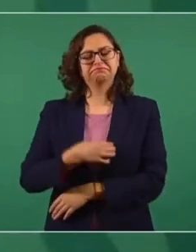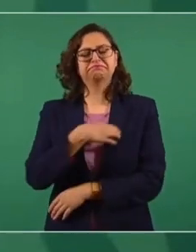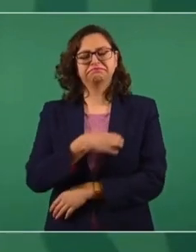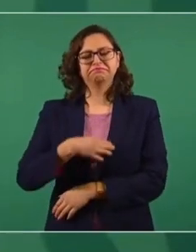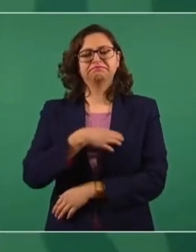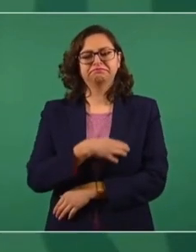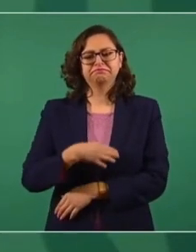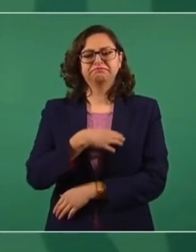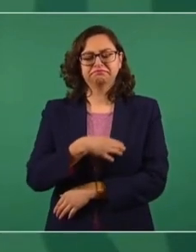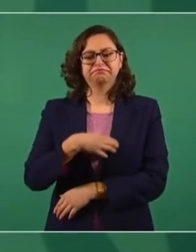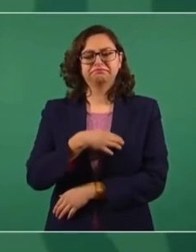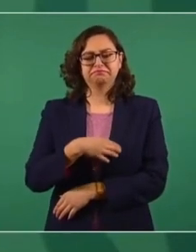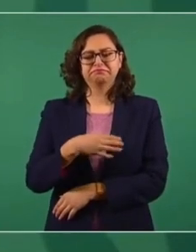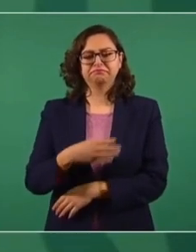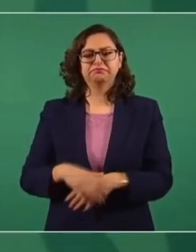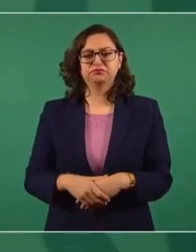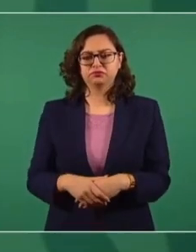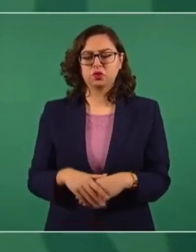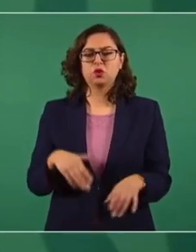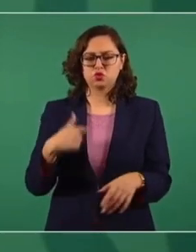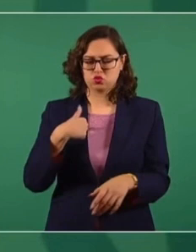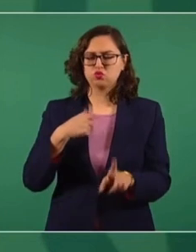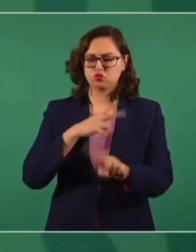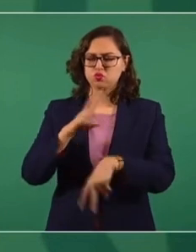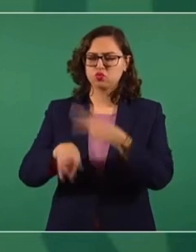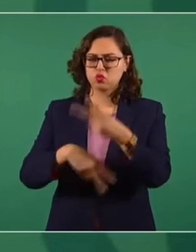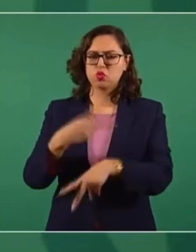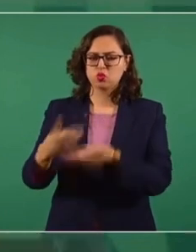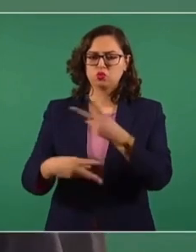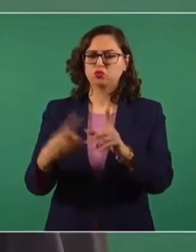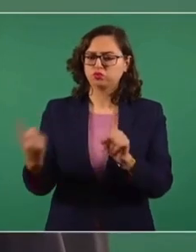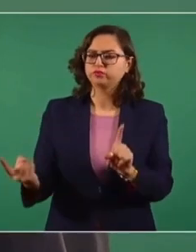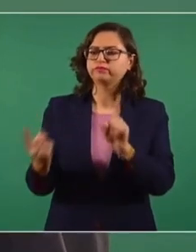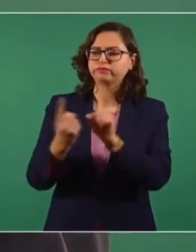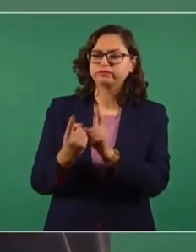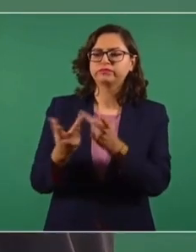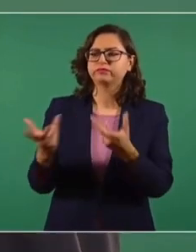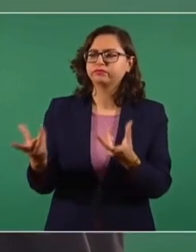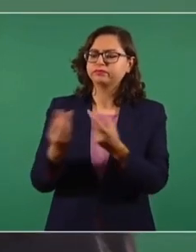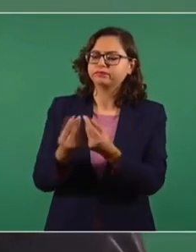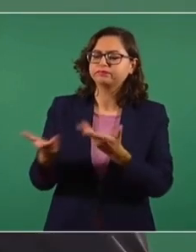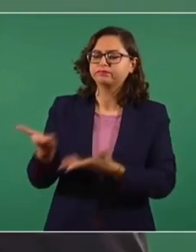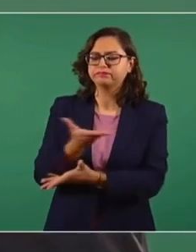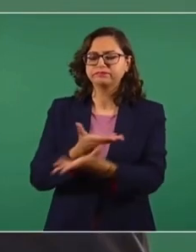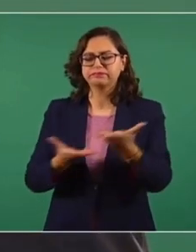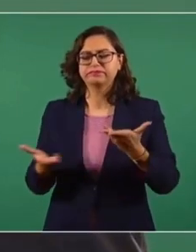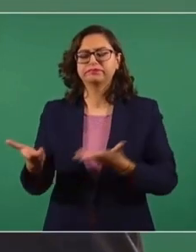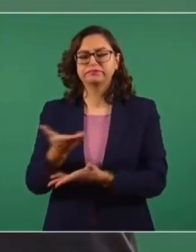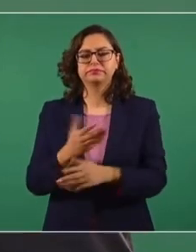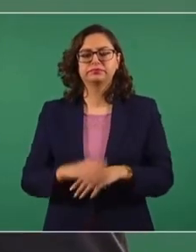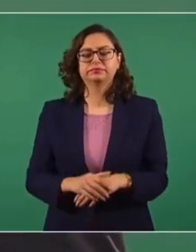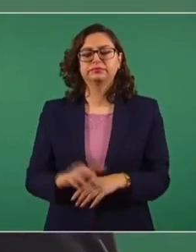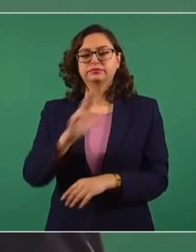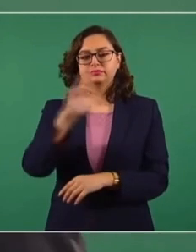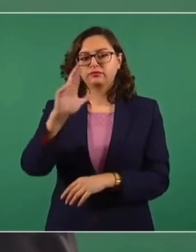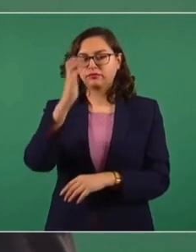Voy a reunirme con ellos, se les va a entregar un